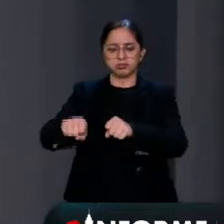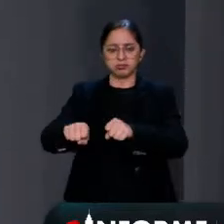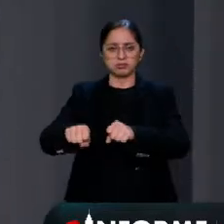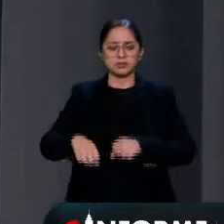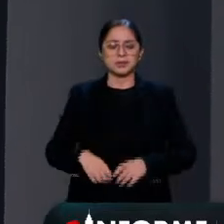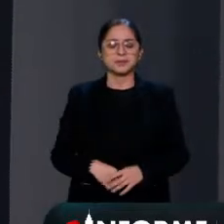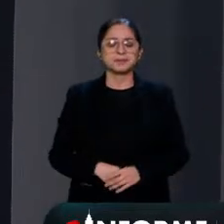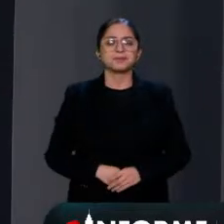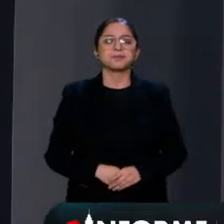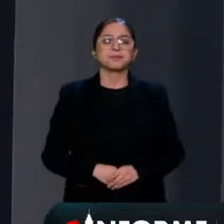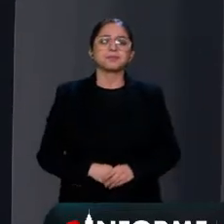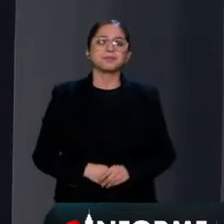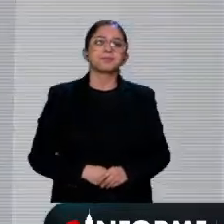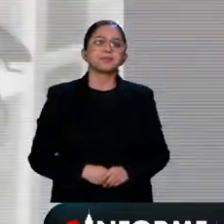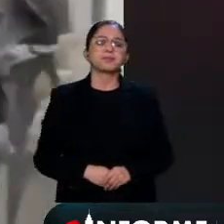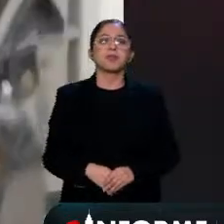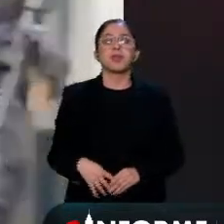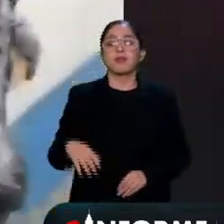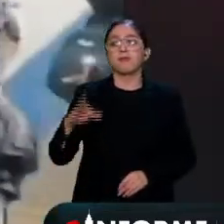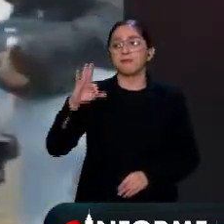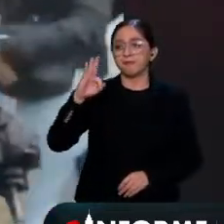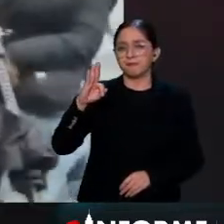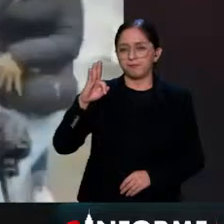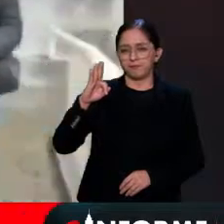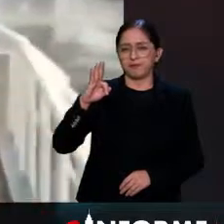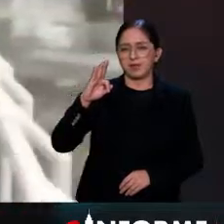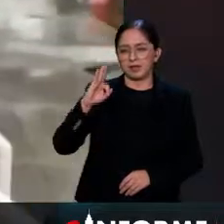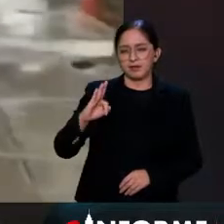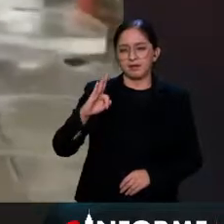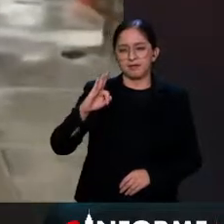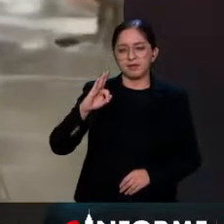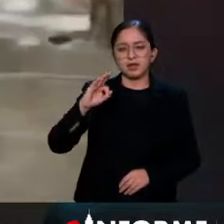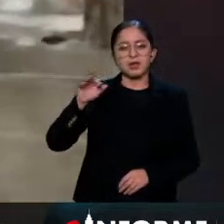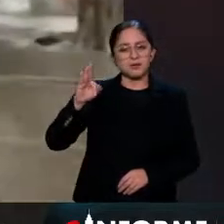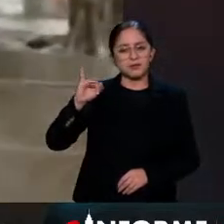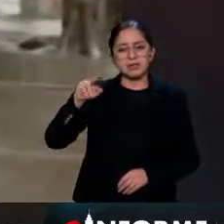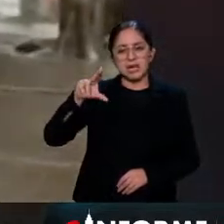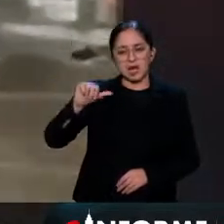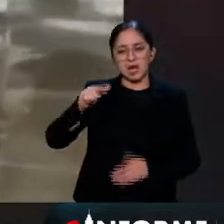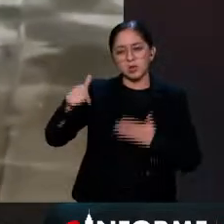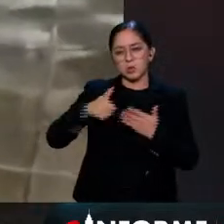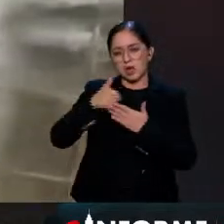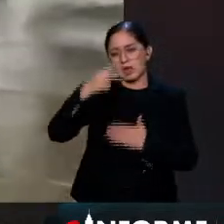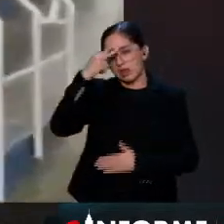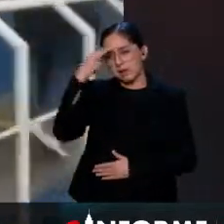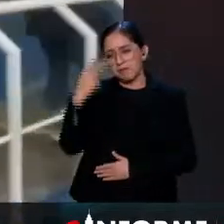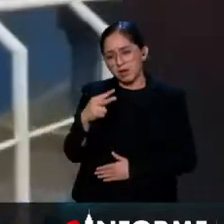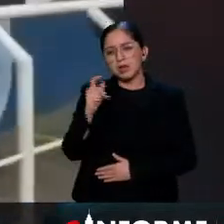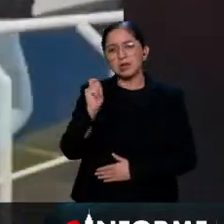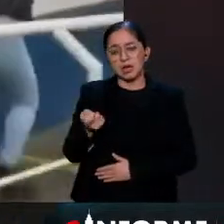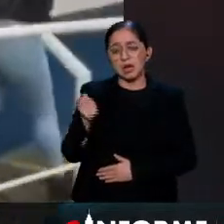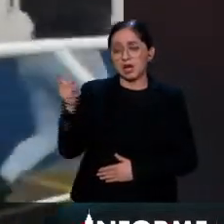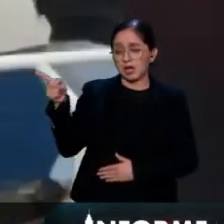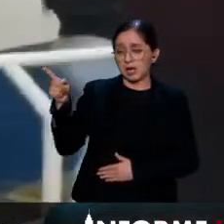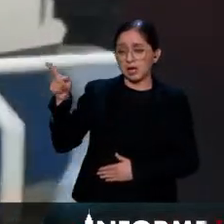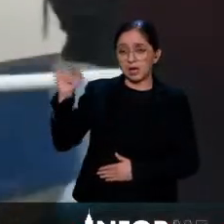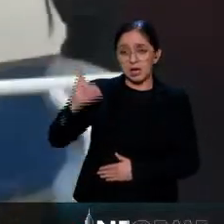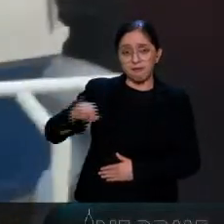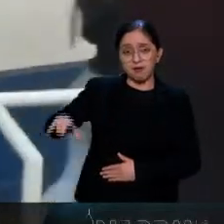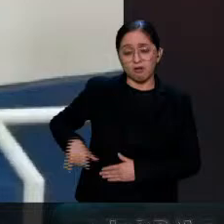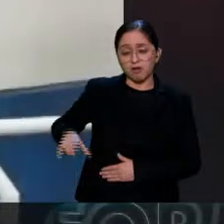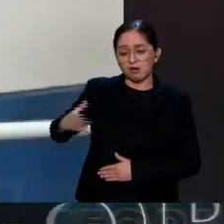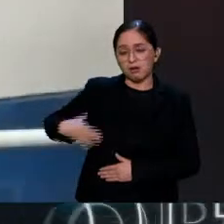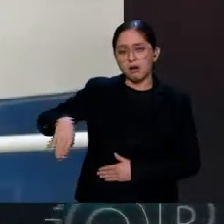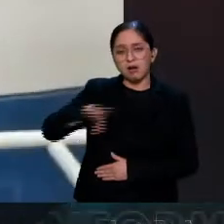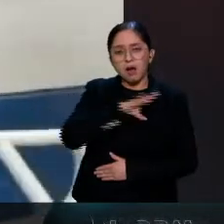realiza la Fiscalía Capitalina sobre el cártel inmobiliario en Benito Juárez, la jefe de gobierno indicó que hasta ahora la indagatoria ha